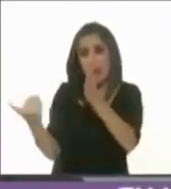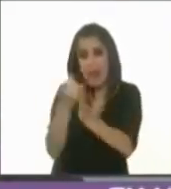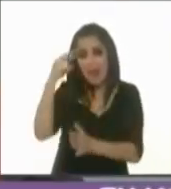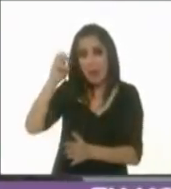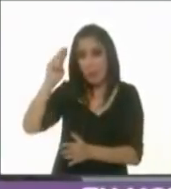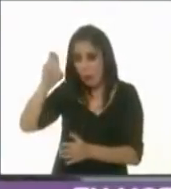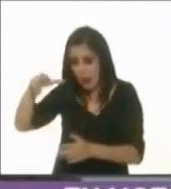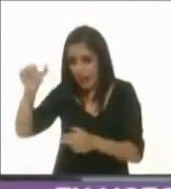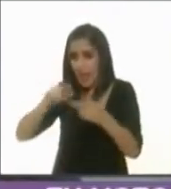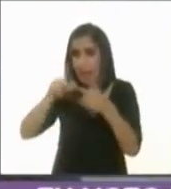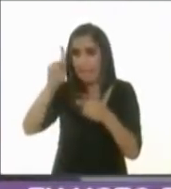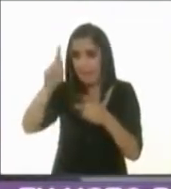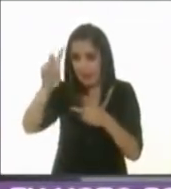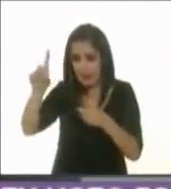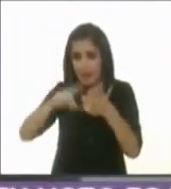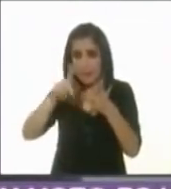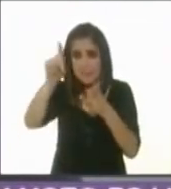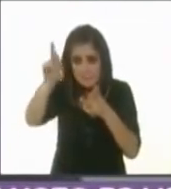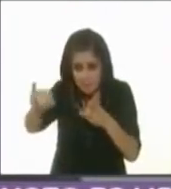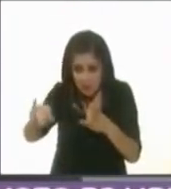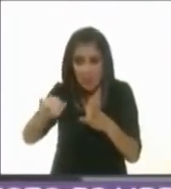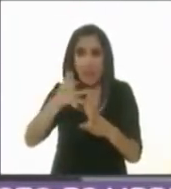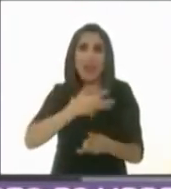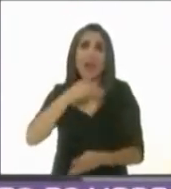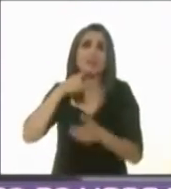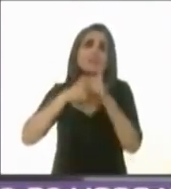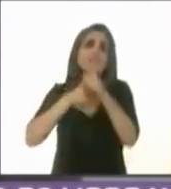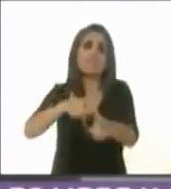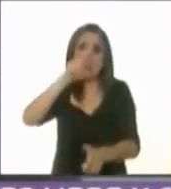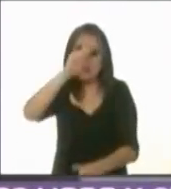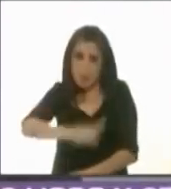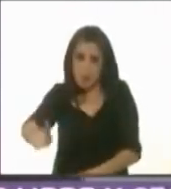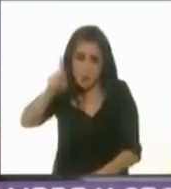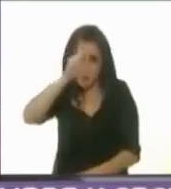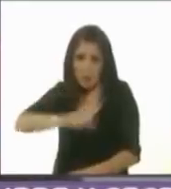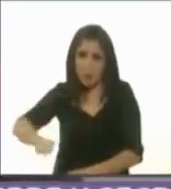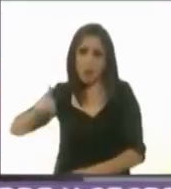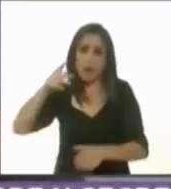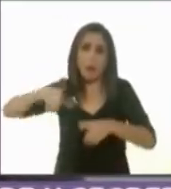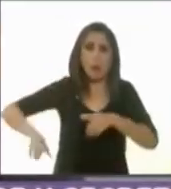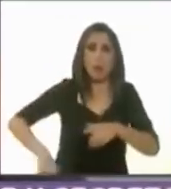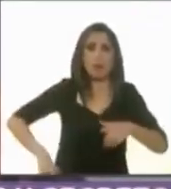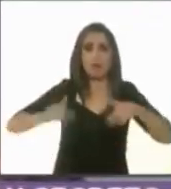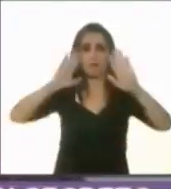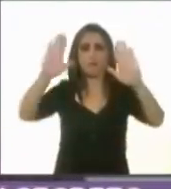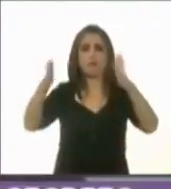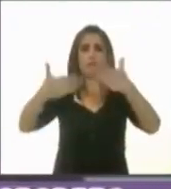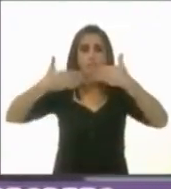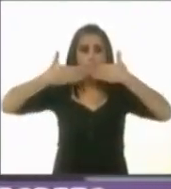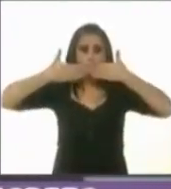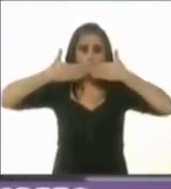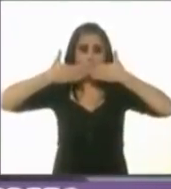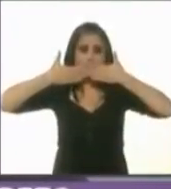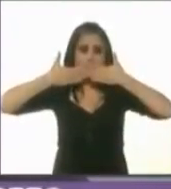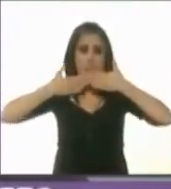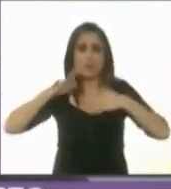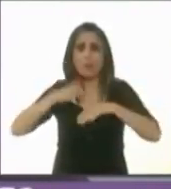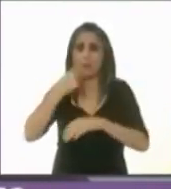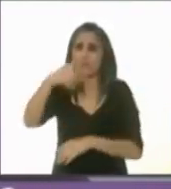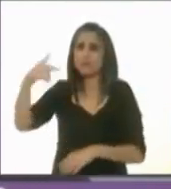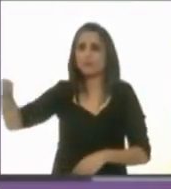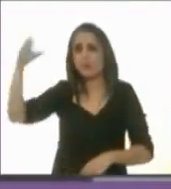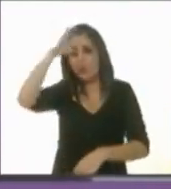PRD o el PRI, tendremos más de lo peor y un gobierno cerrado, porque al final son extensiones de una misma cultura